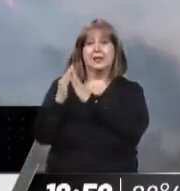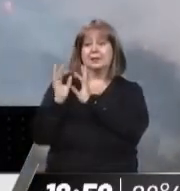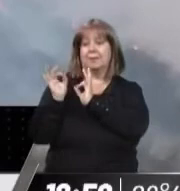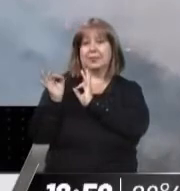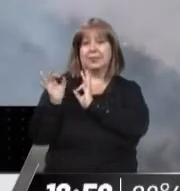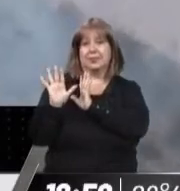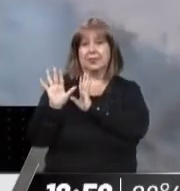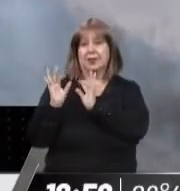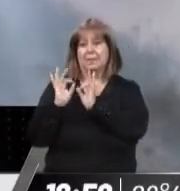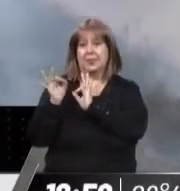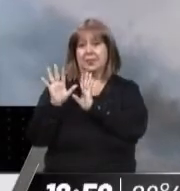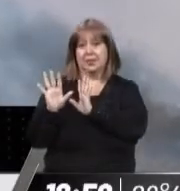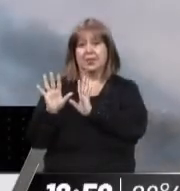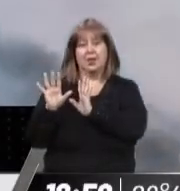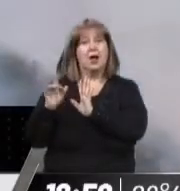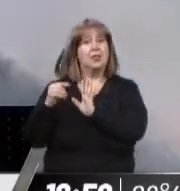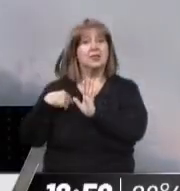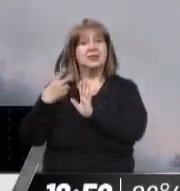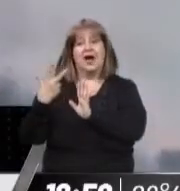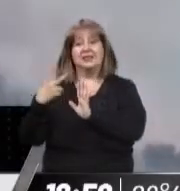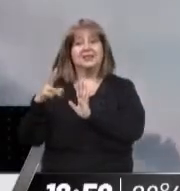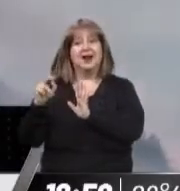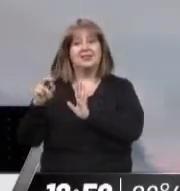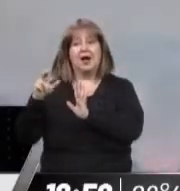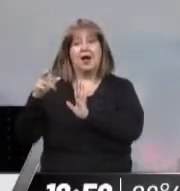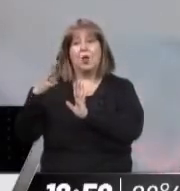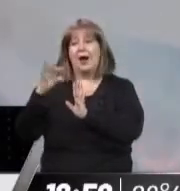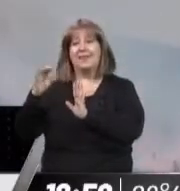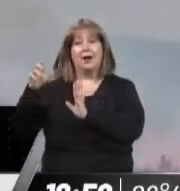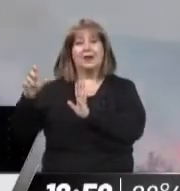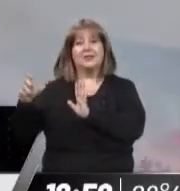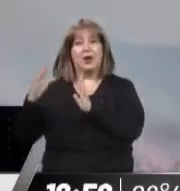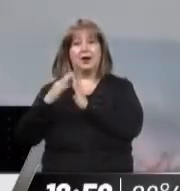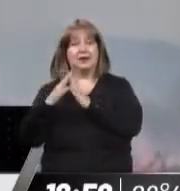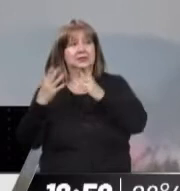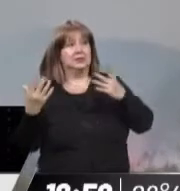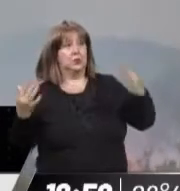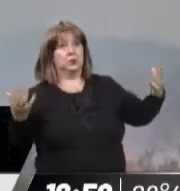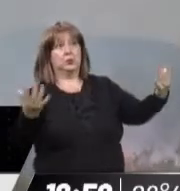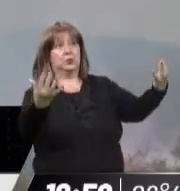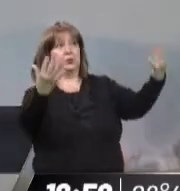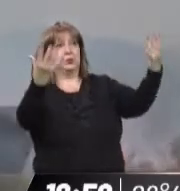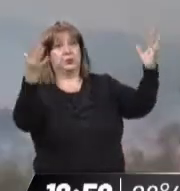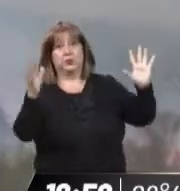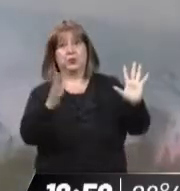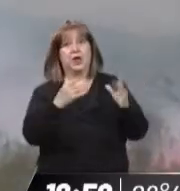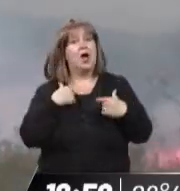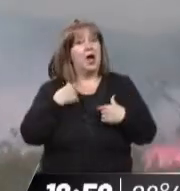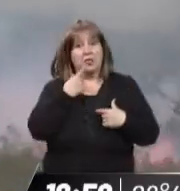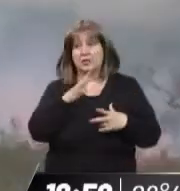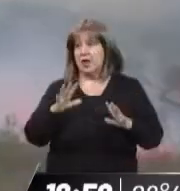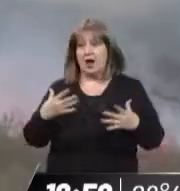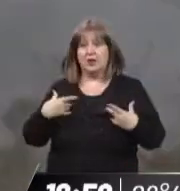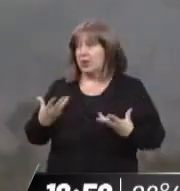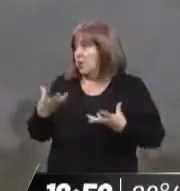pasado muy cerca de las viviendas de 30 o 40 personas que están en el lugar, porque acudieron viendo lo que estaba pasando a ver si